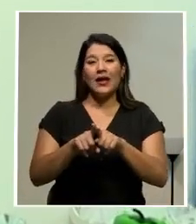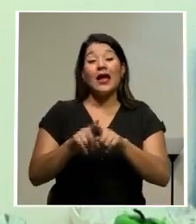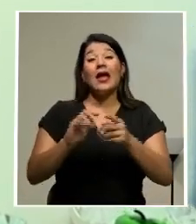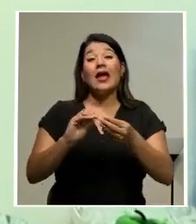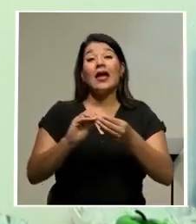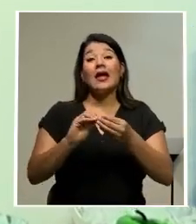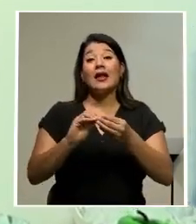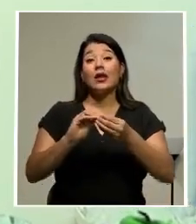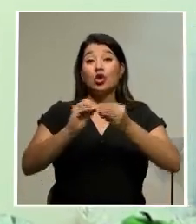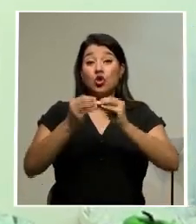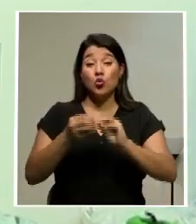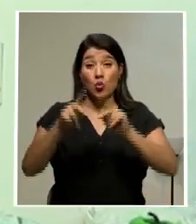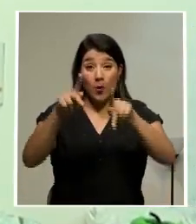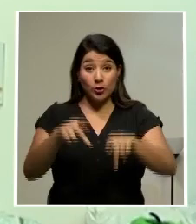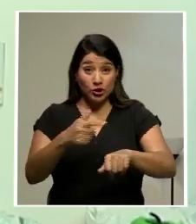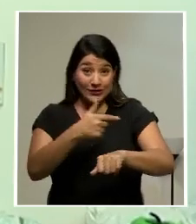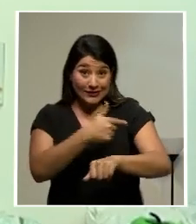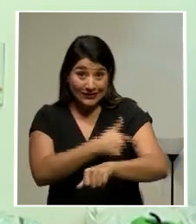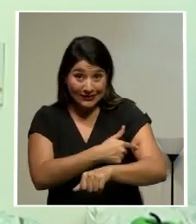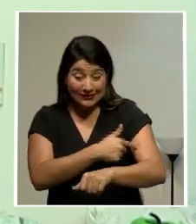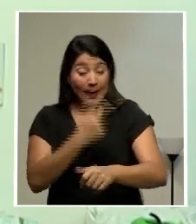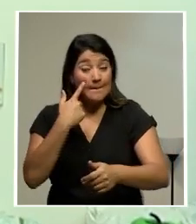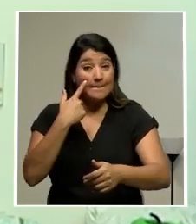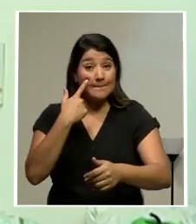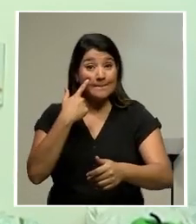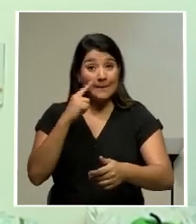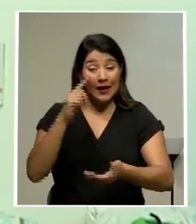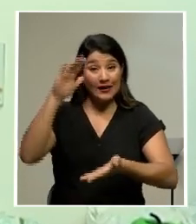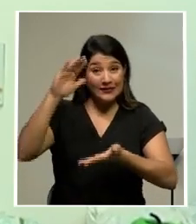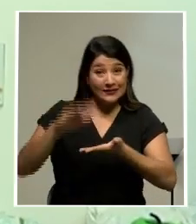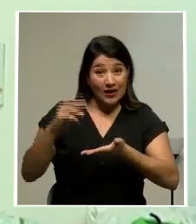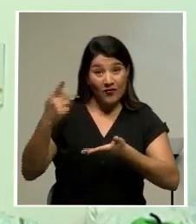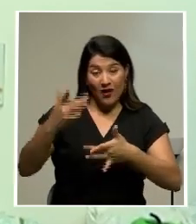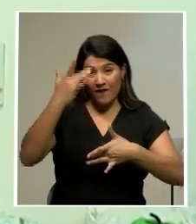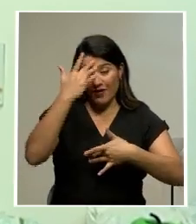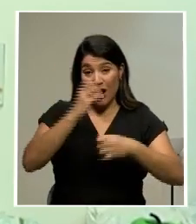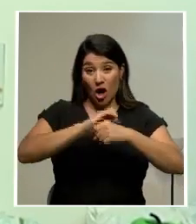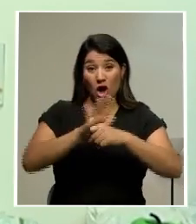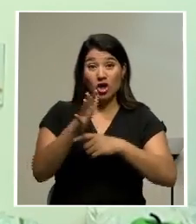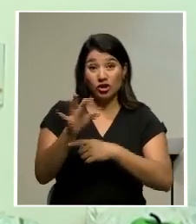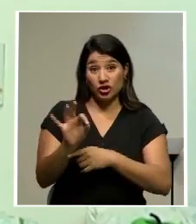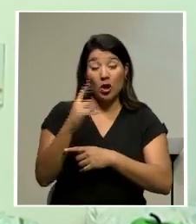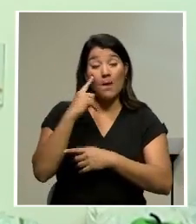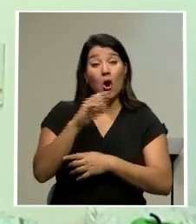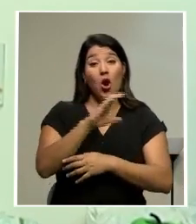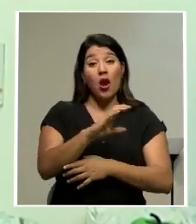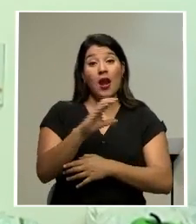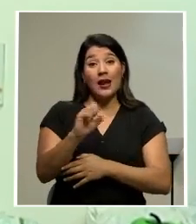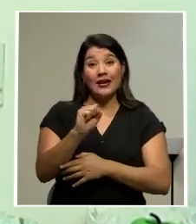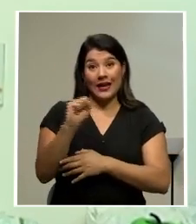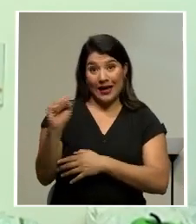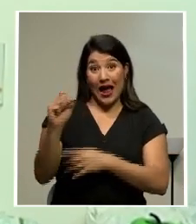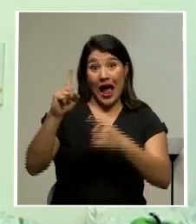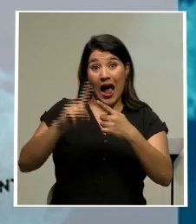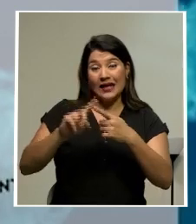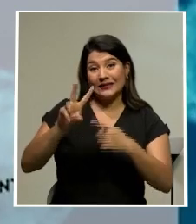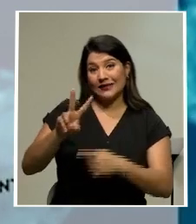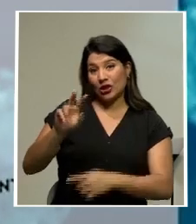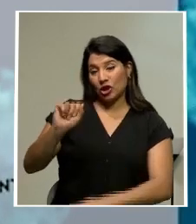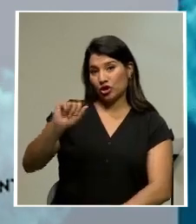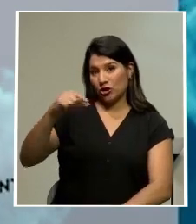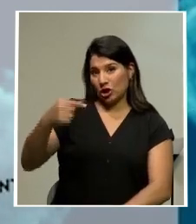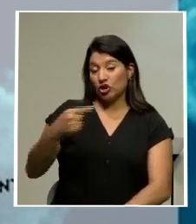de vacunación contra COVID-19 por parte de la Caja Costarricense del Seguro Social, del total aplicadas al 2 de agosto.